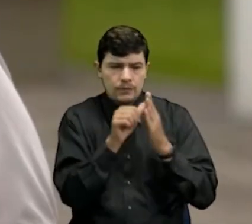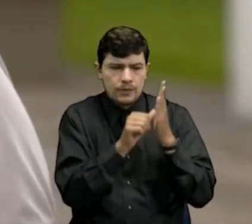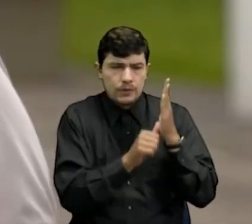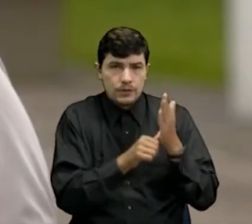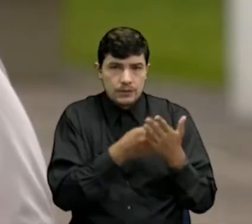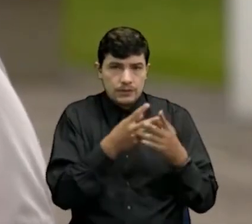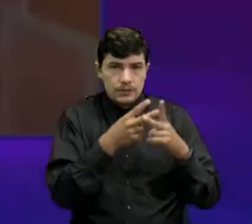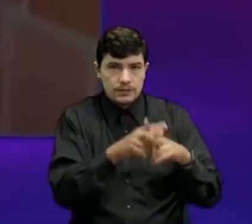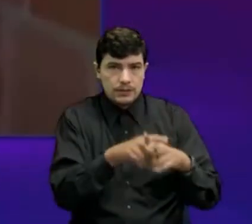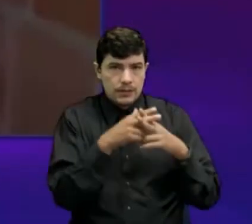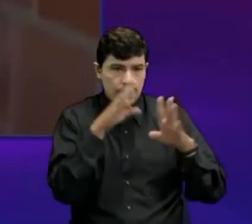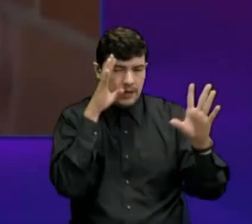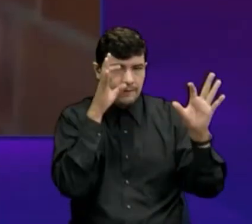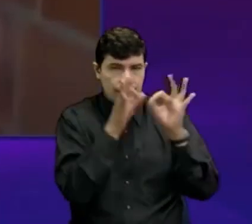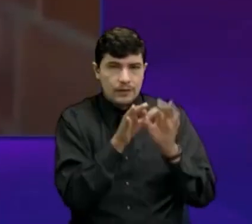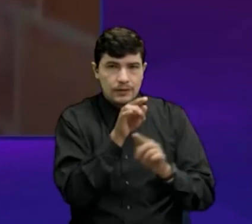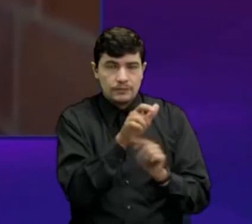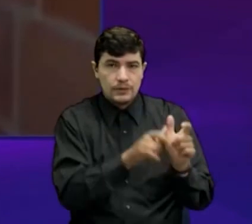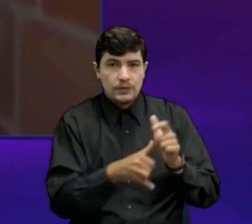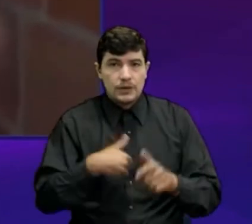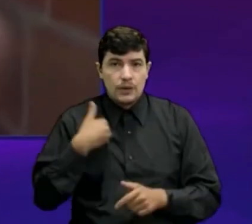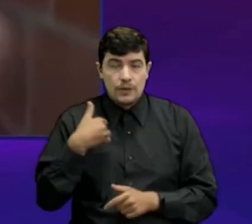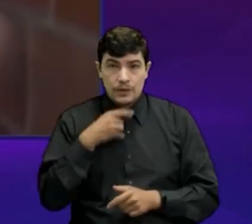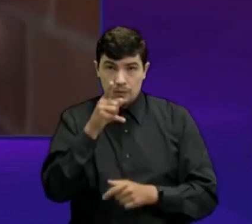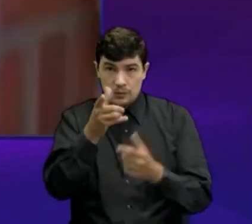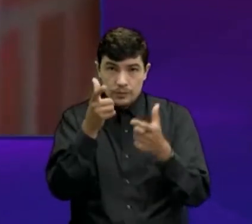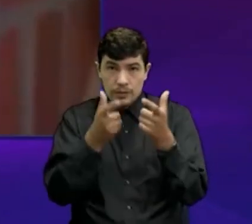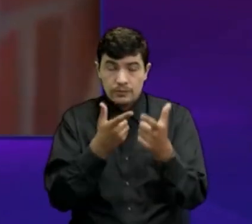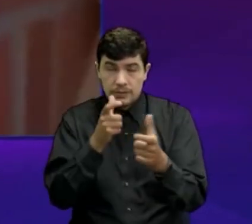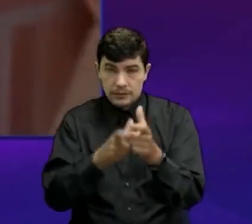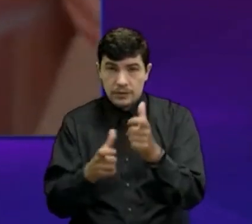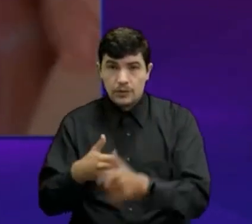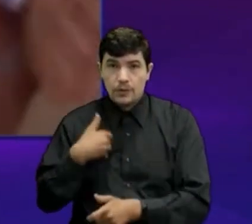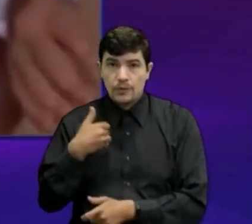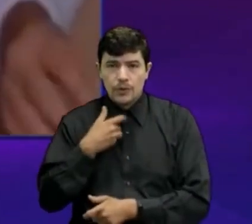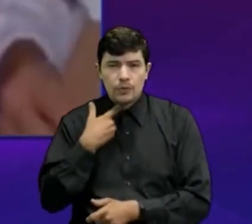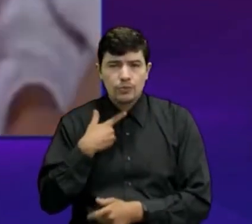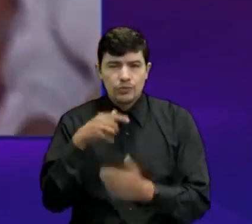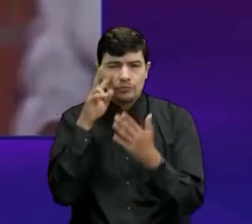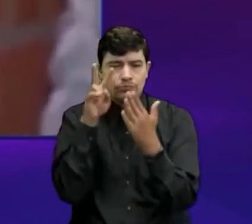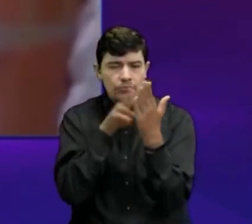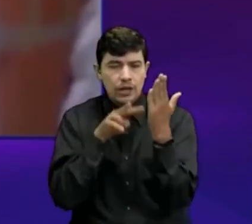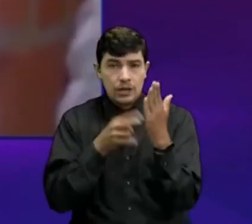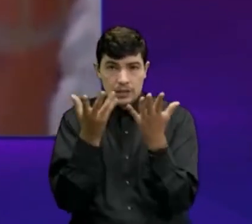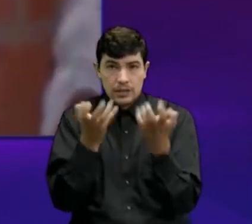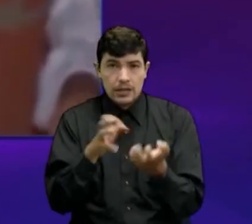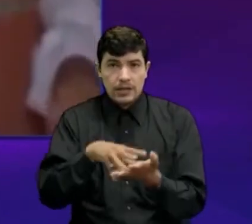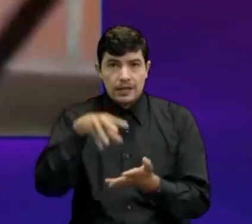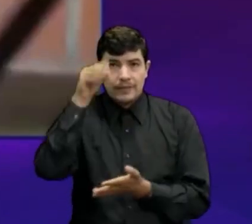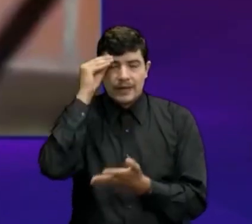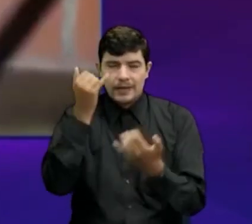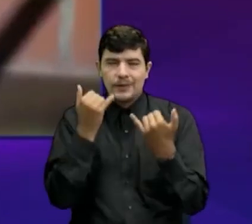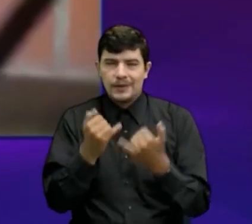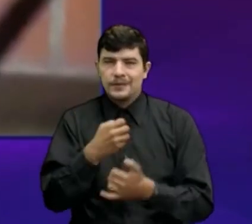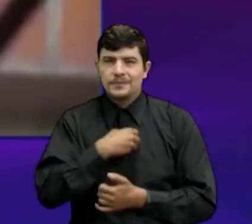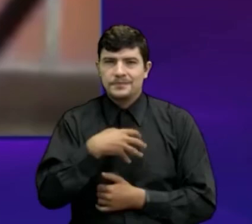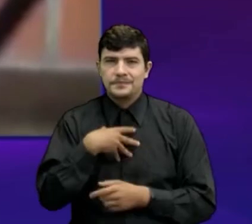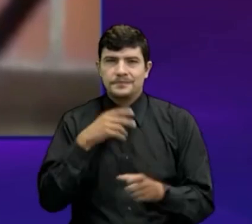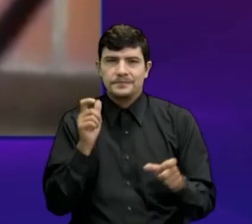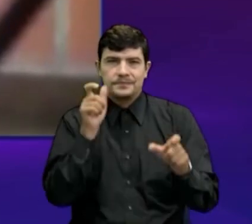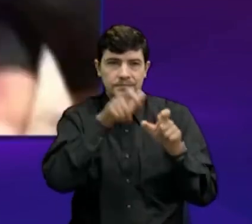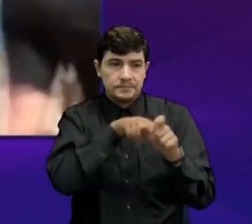los podcasts radiales. Así que si eres un joven fascinado por la lectura y con entusiasmo para aprender, no pierdas esta gran oportunidad